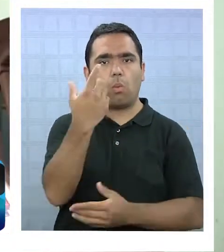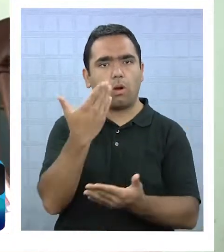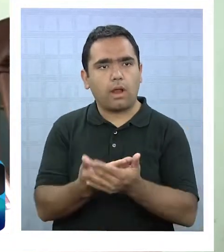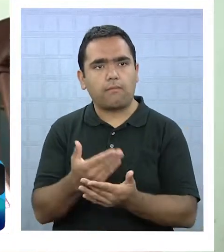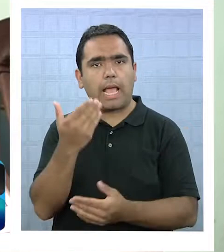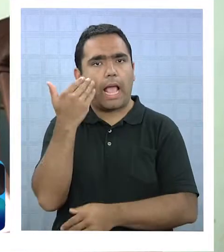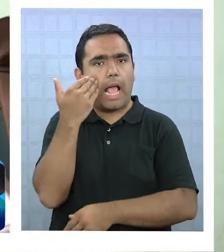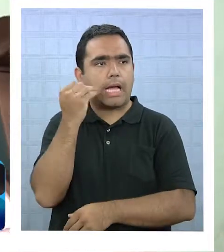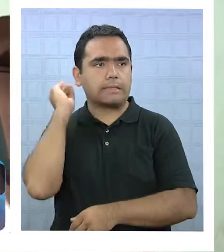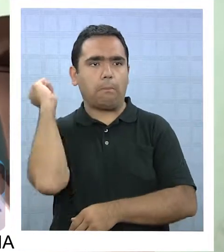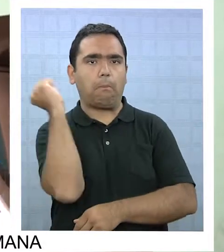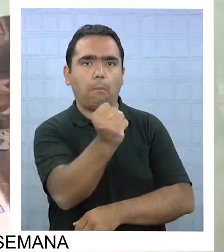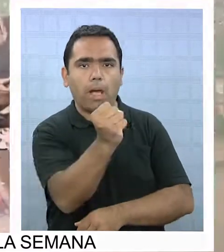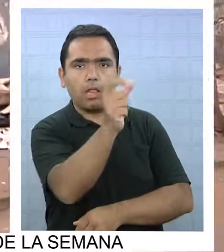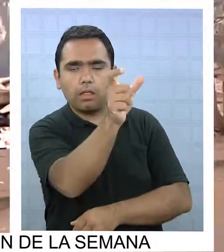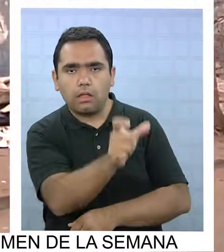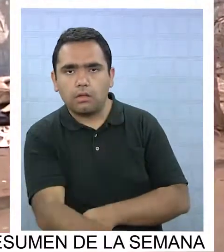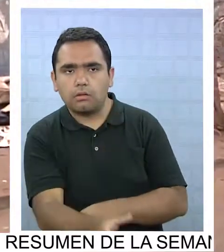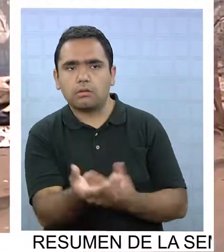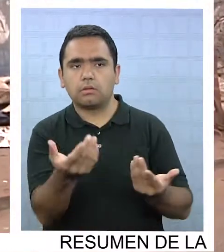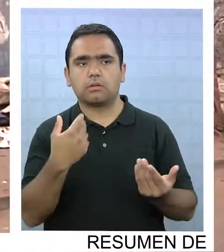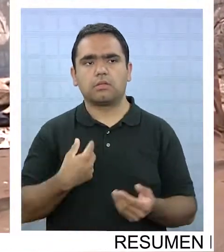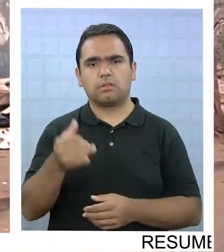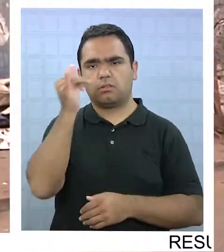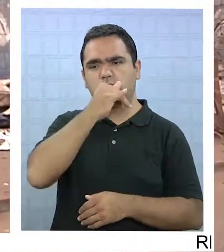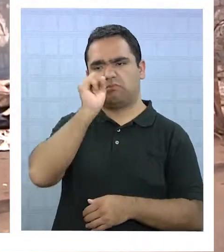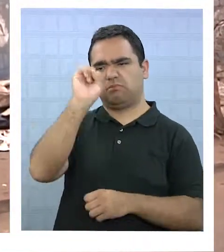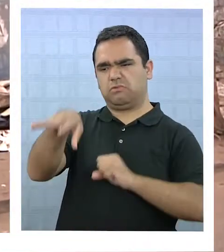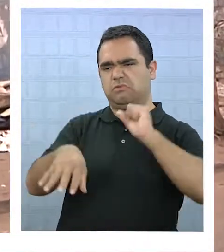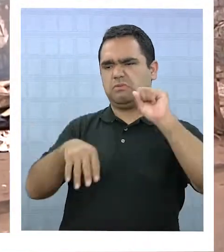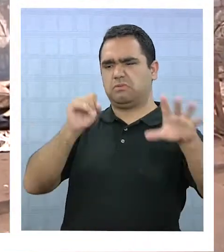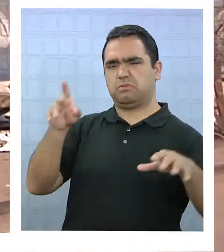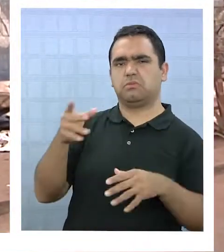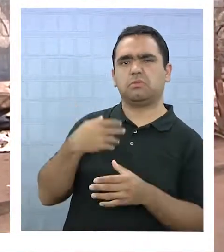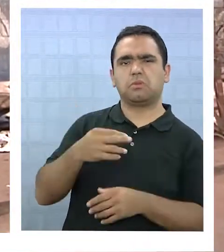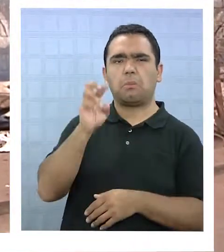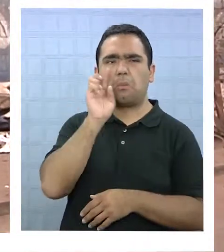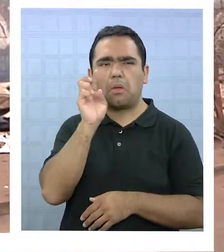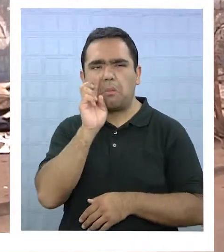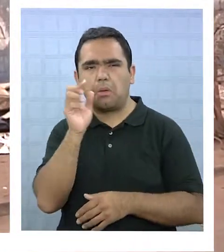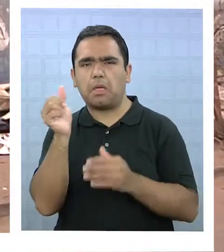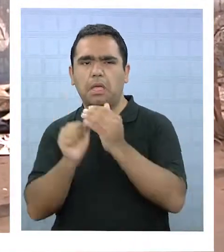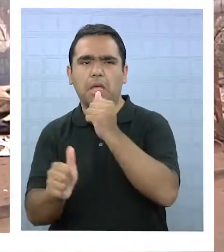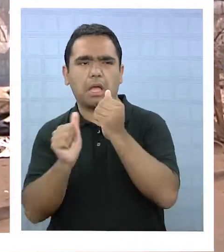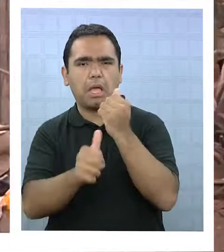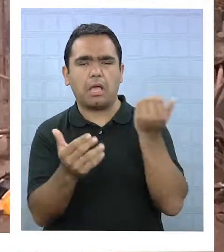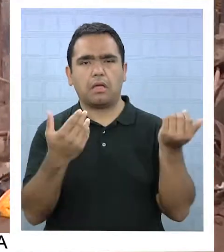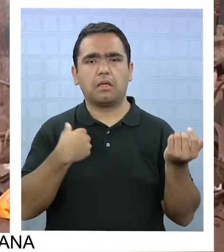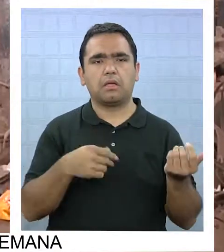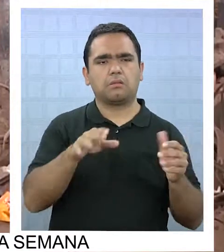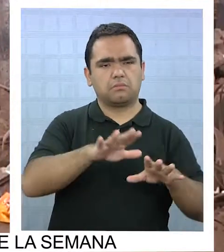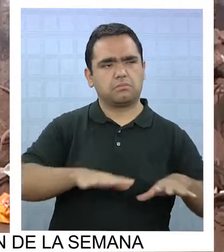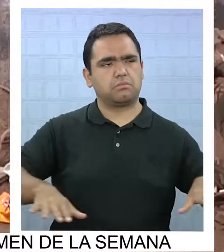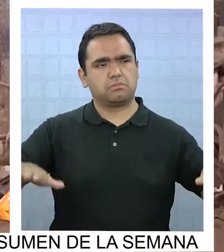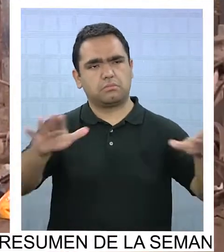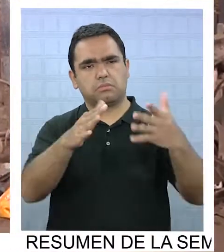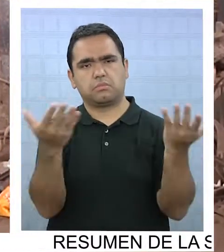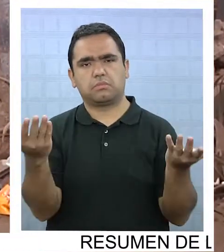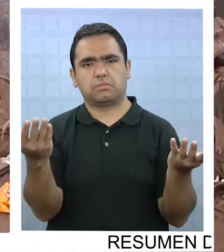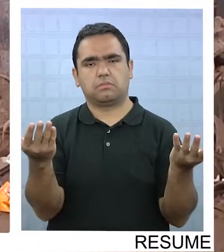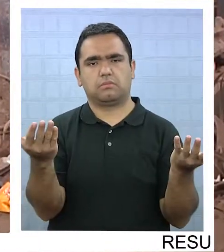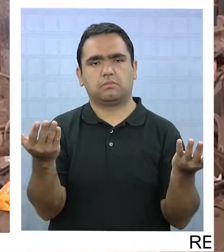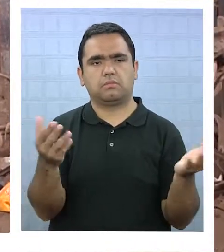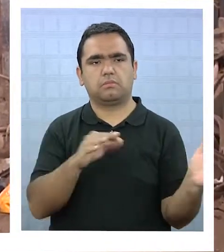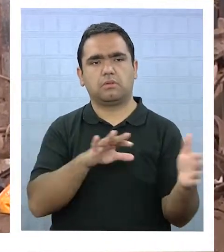mataron a un caballero, una señora con un caballero, y dejan el mugrerío, orinan, hacen todo, ahí en la esquina, hasta los mensajes que